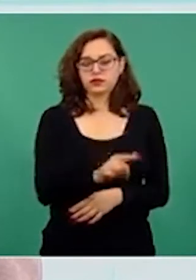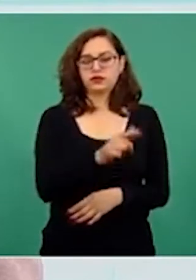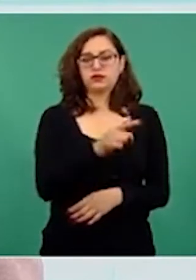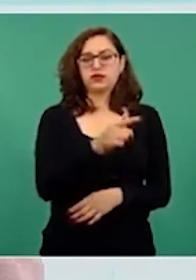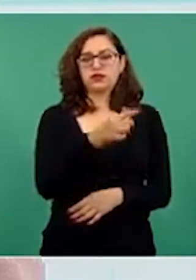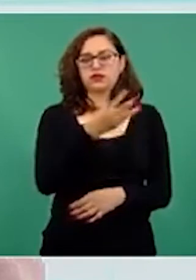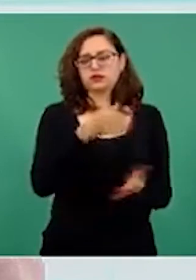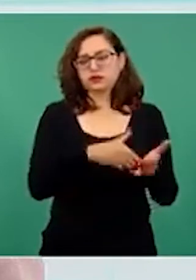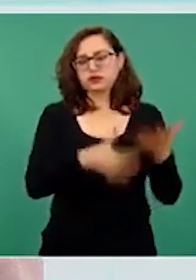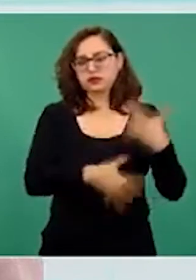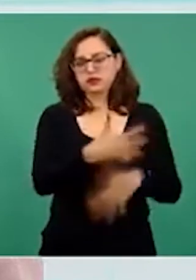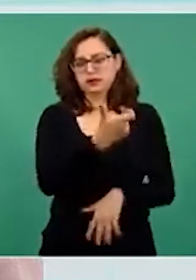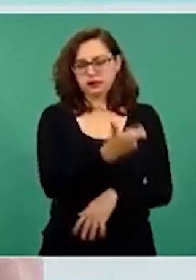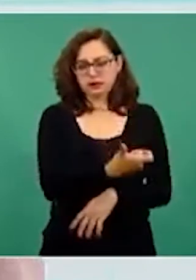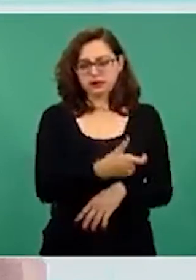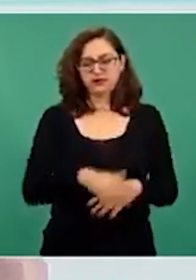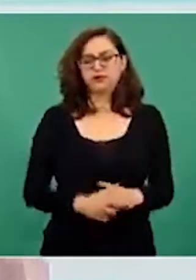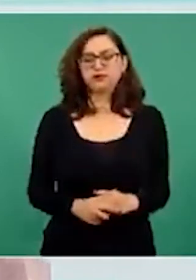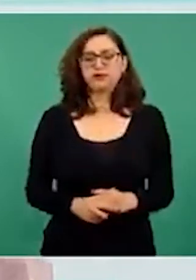pesos.